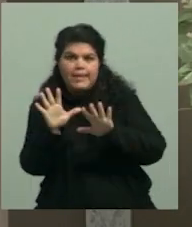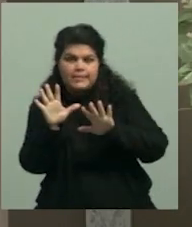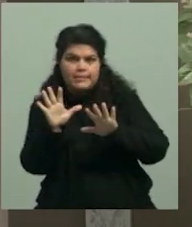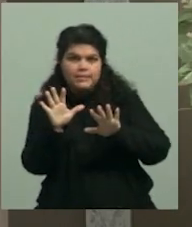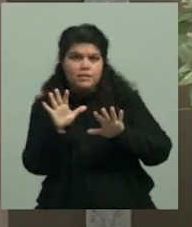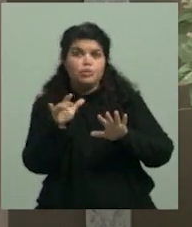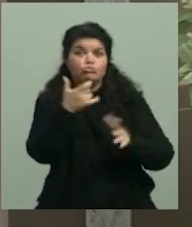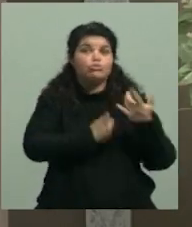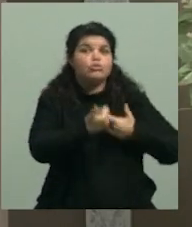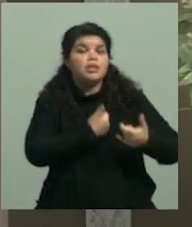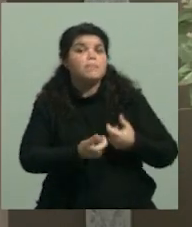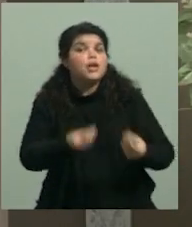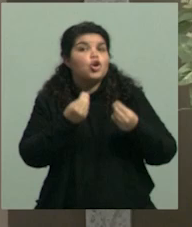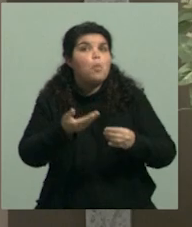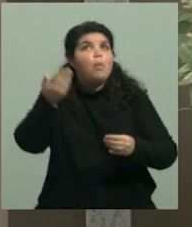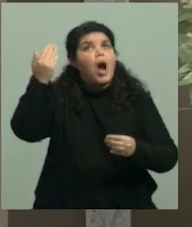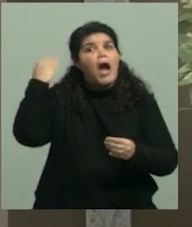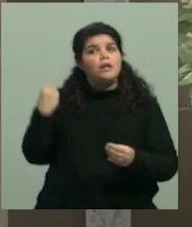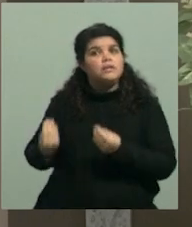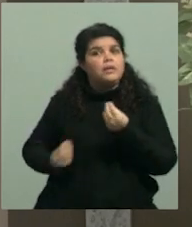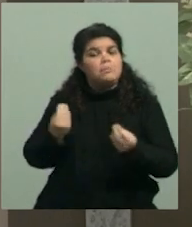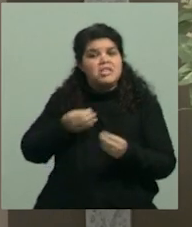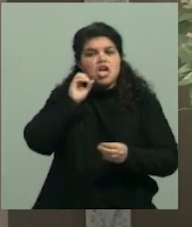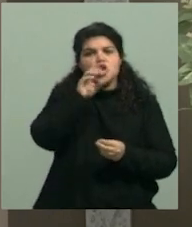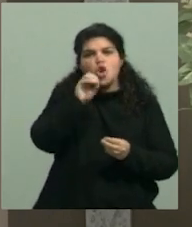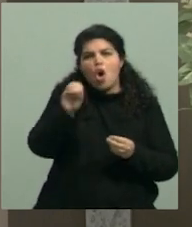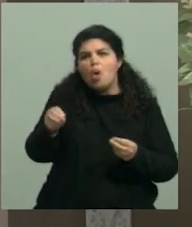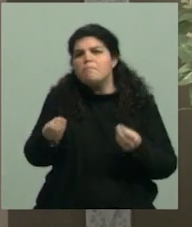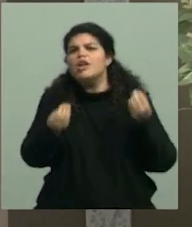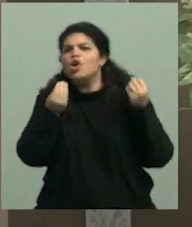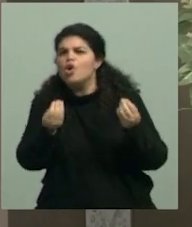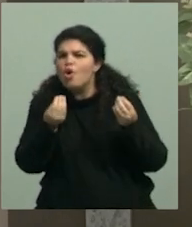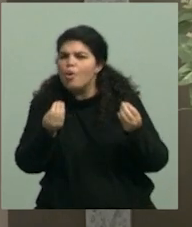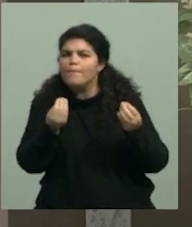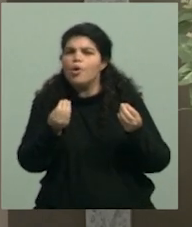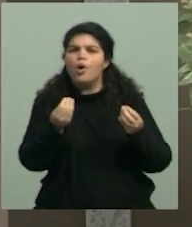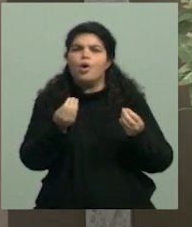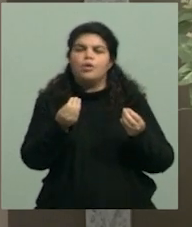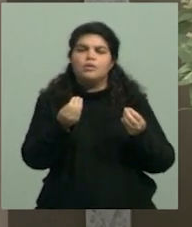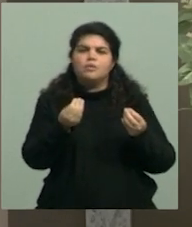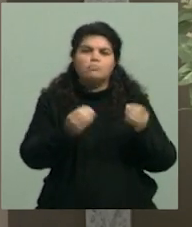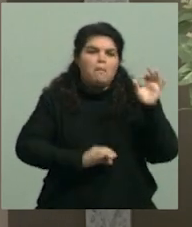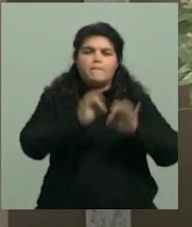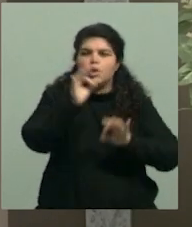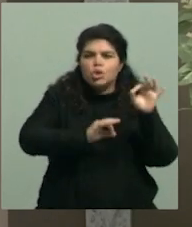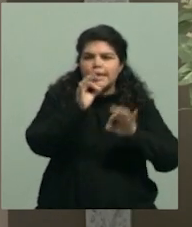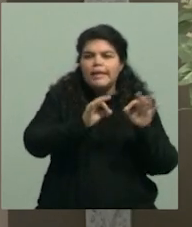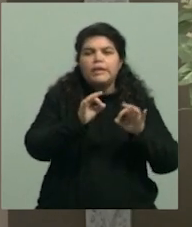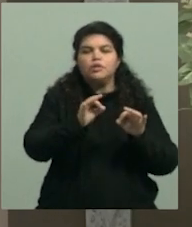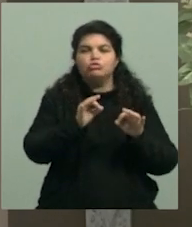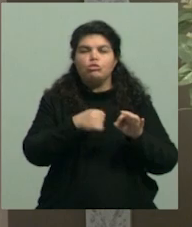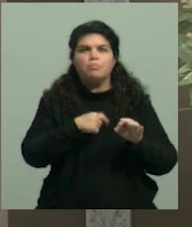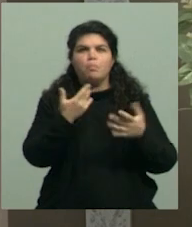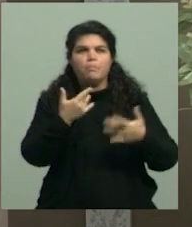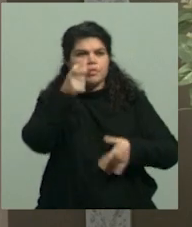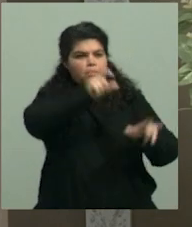Si tenés la posibilidad, repasemos algunos nombres de estos emprendimientos, estos proyectos como para que la gente asocie.